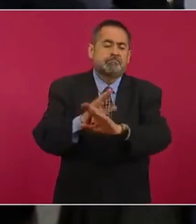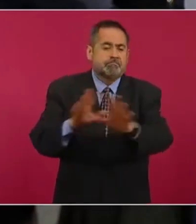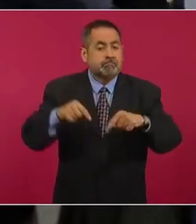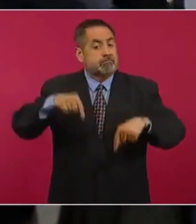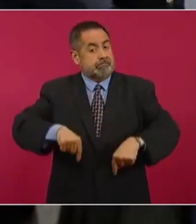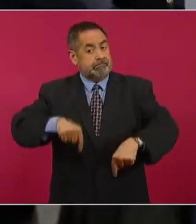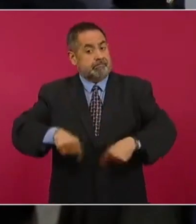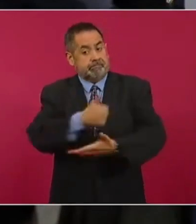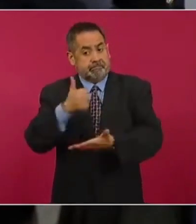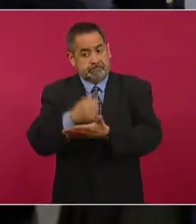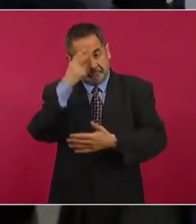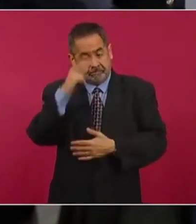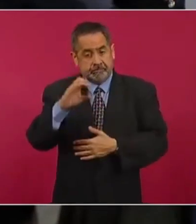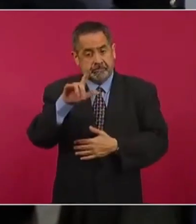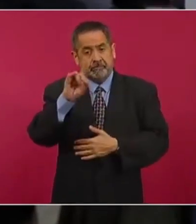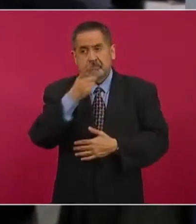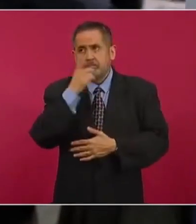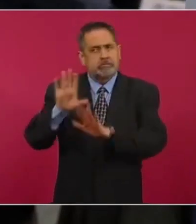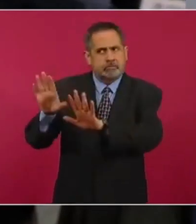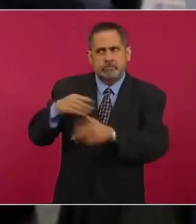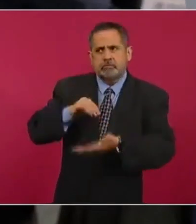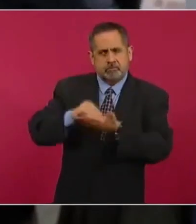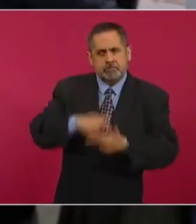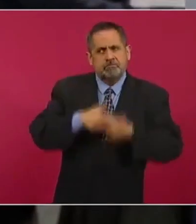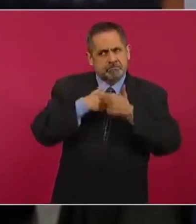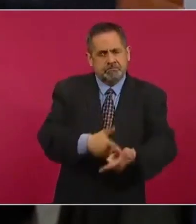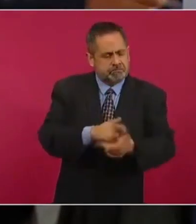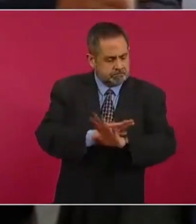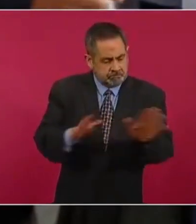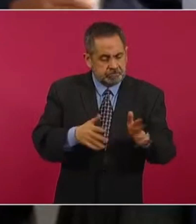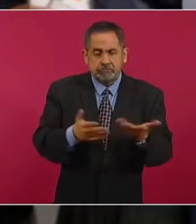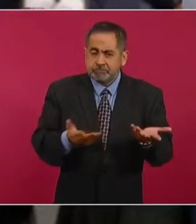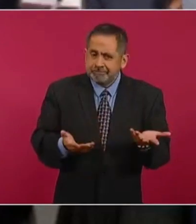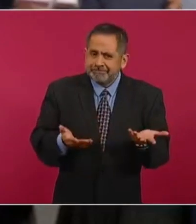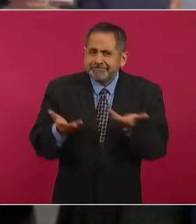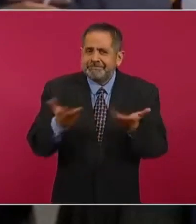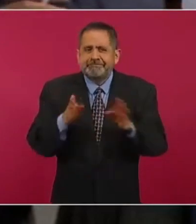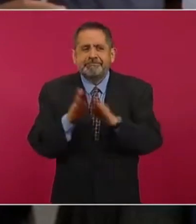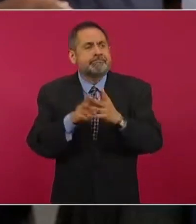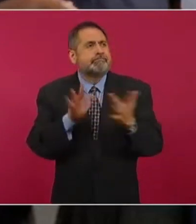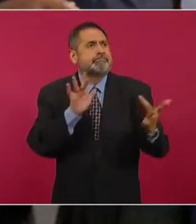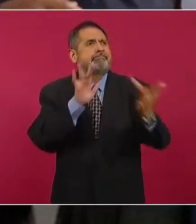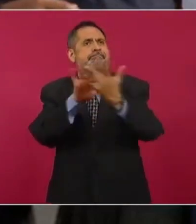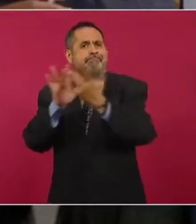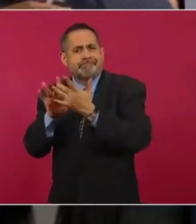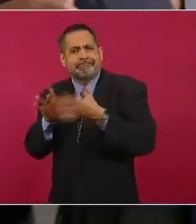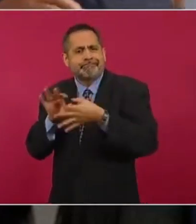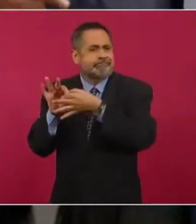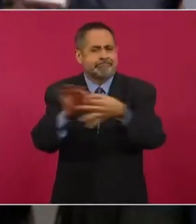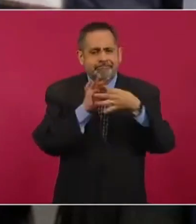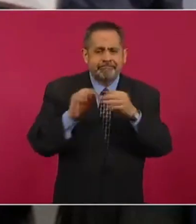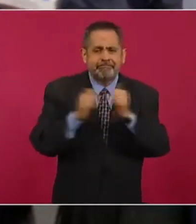dijo que se van a mantener. Preguntarle si no se analiza un mecanismo justo de colaboración con los estados para mantener estas